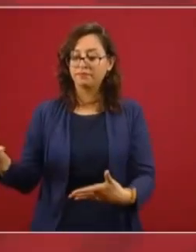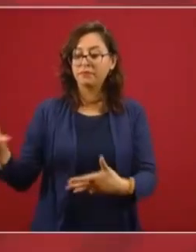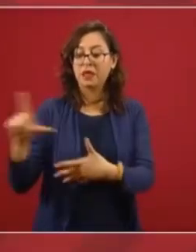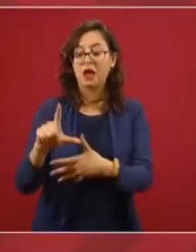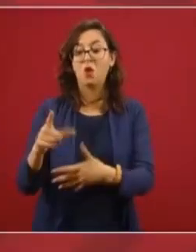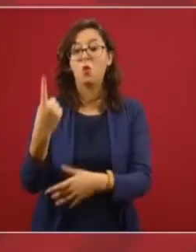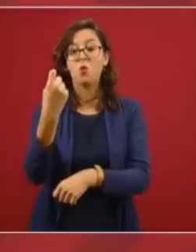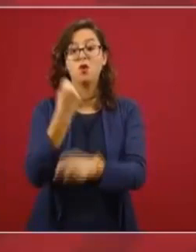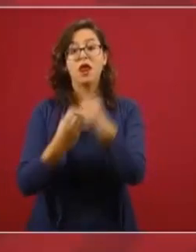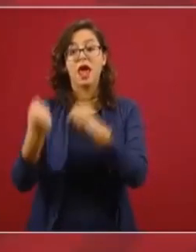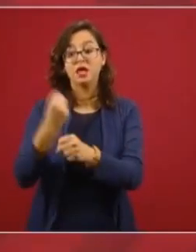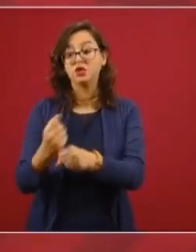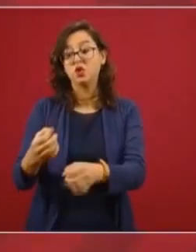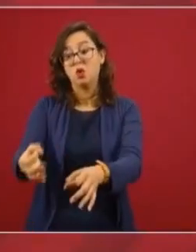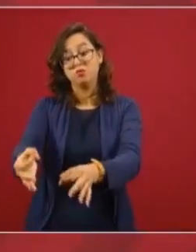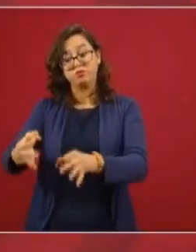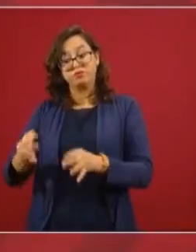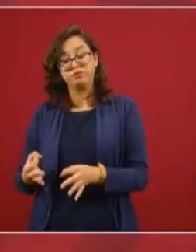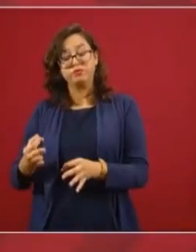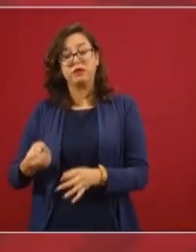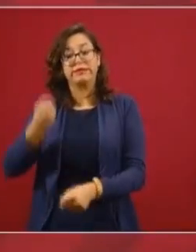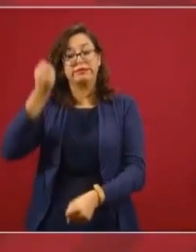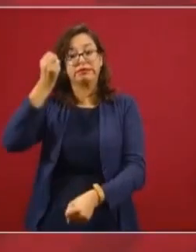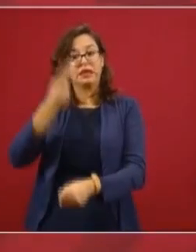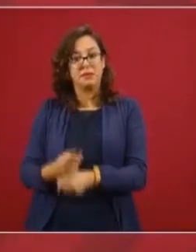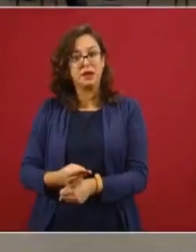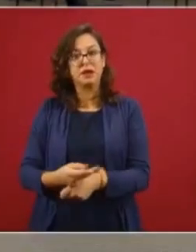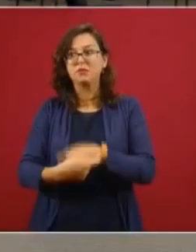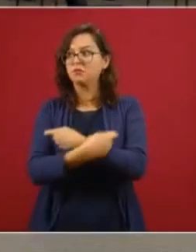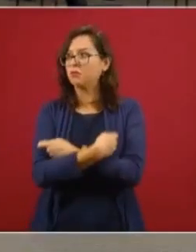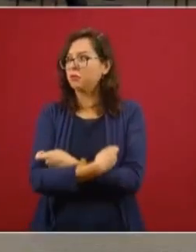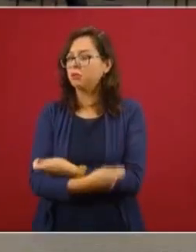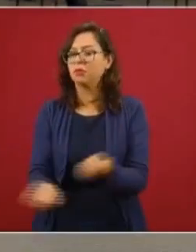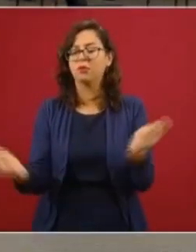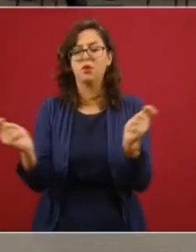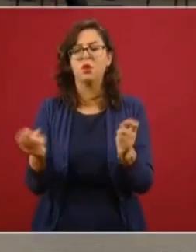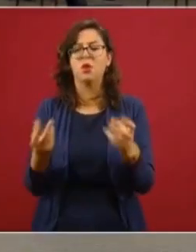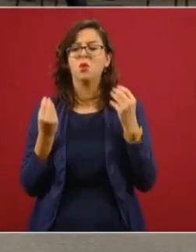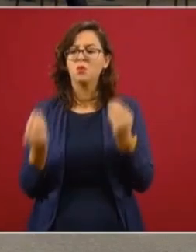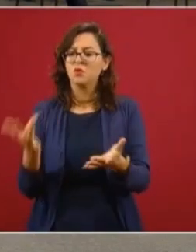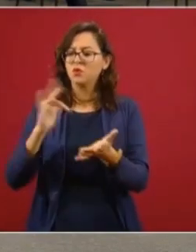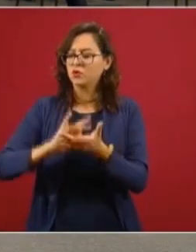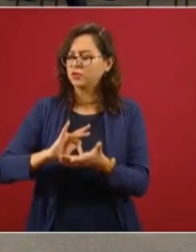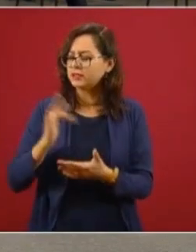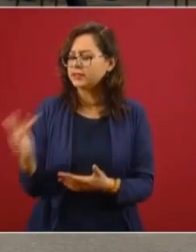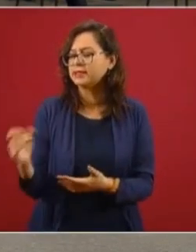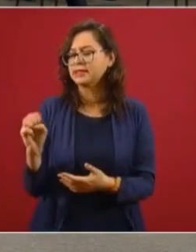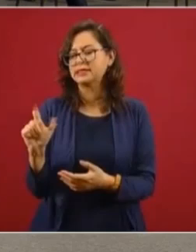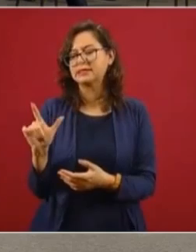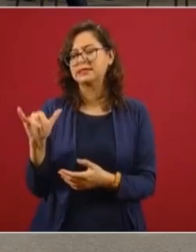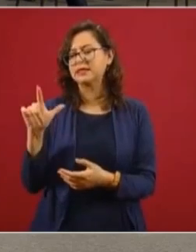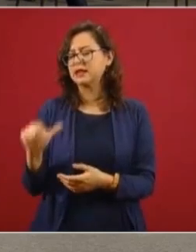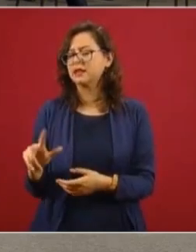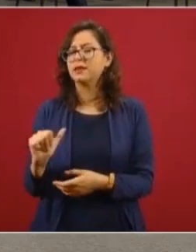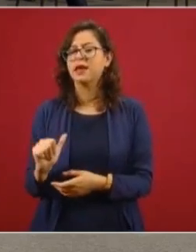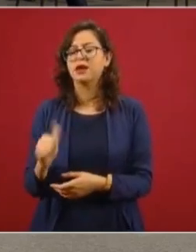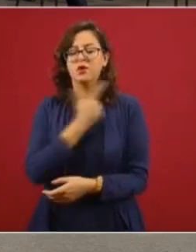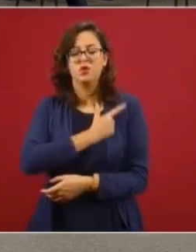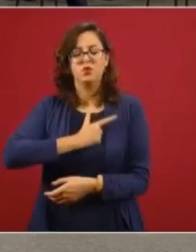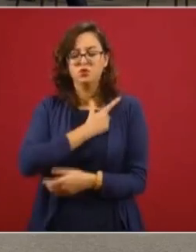previsto. Gracias Silvia, a ti y a todo el equipo de AstraZeneca, es de verdad un placer trabajar con ustedes.